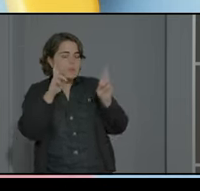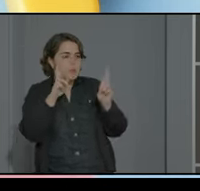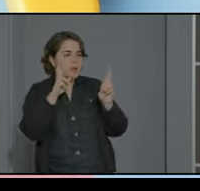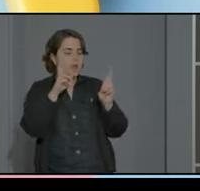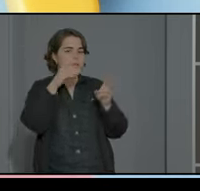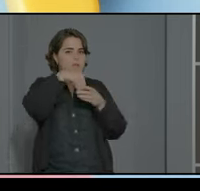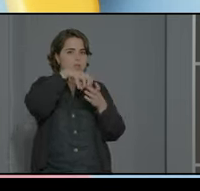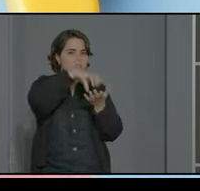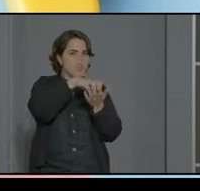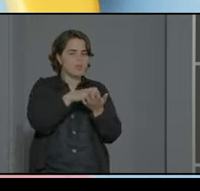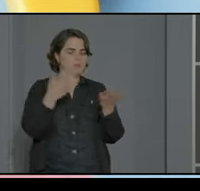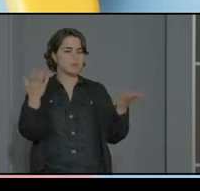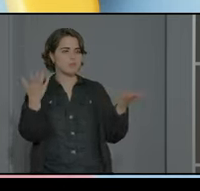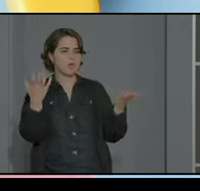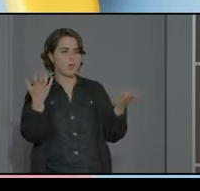dentro de nuestro centro?